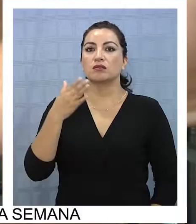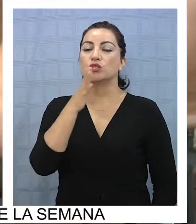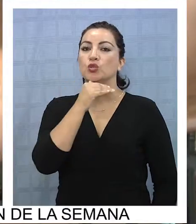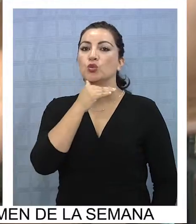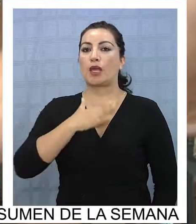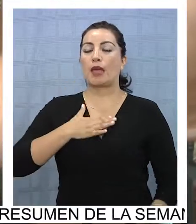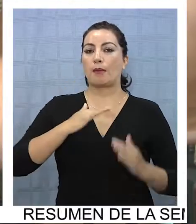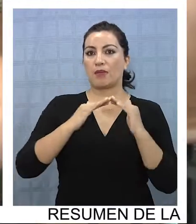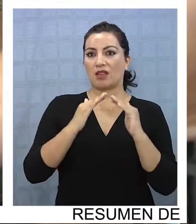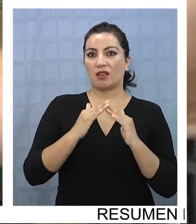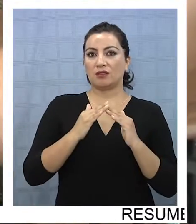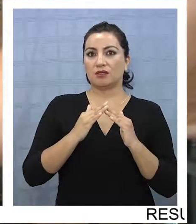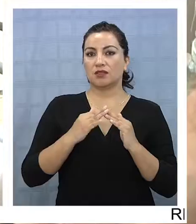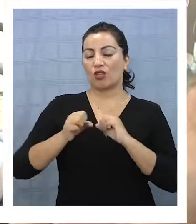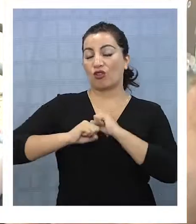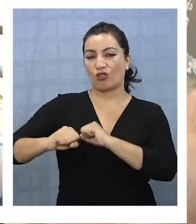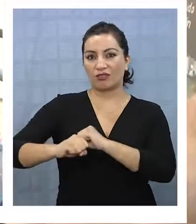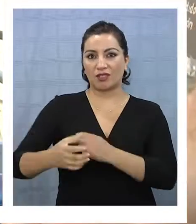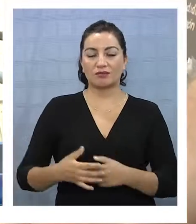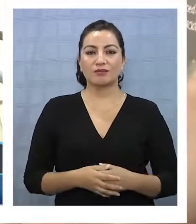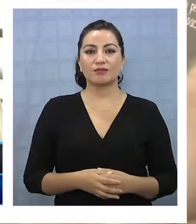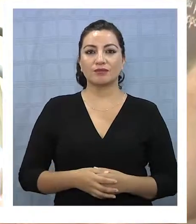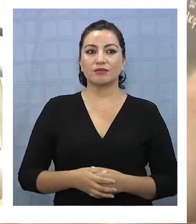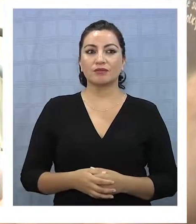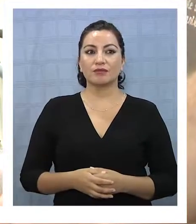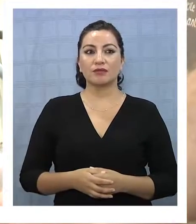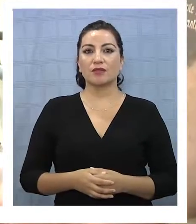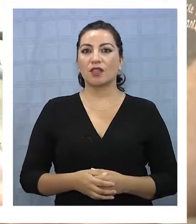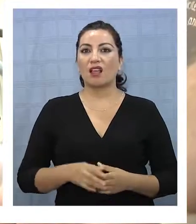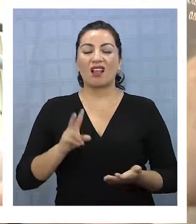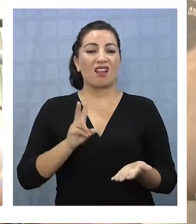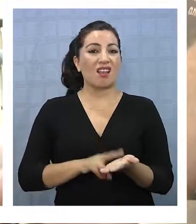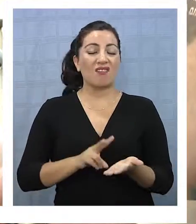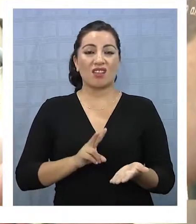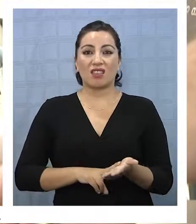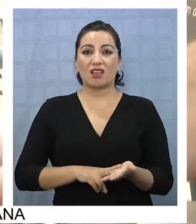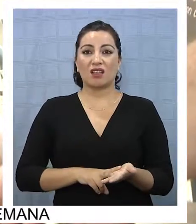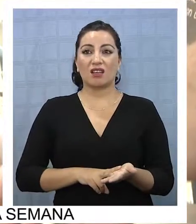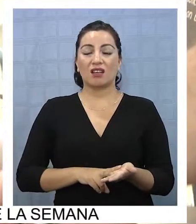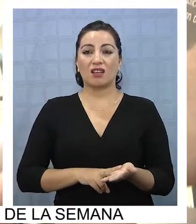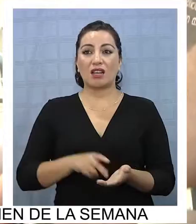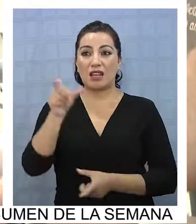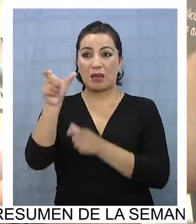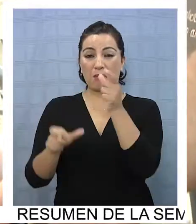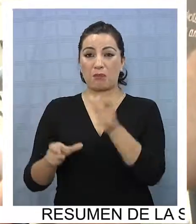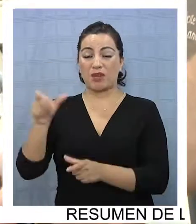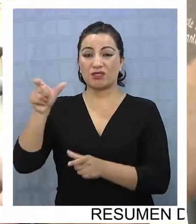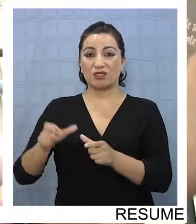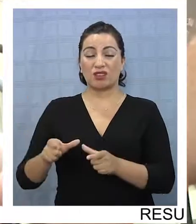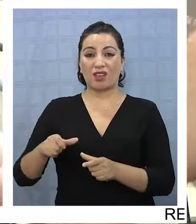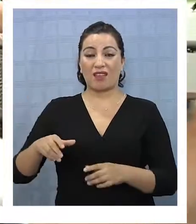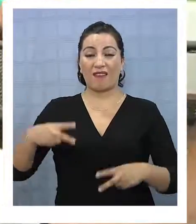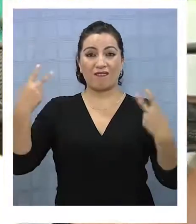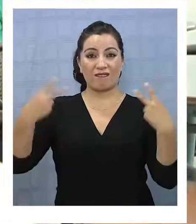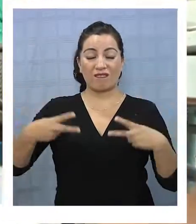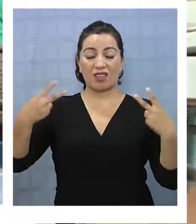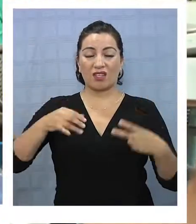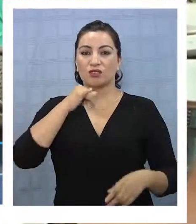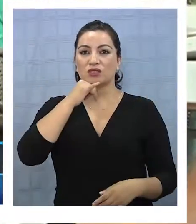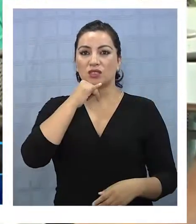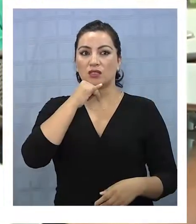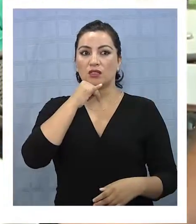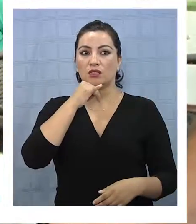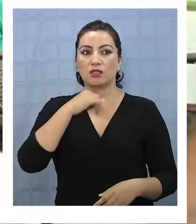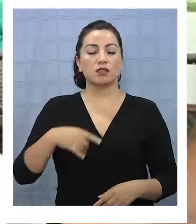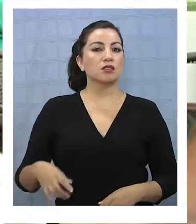vacunado contra eso. La verdad que súper desconectado de los artistas de estar en el festival. Yo